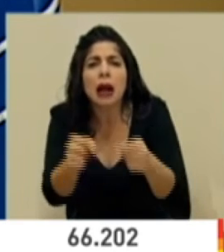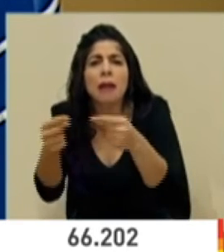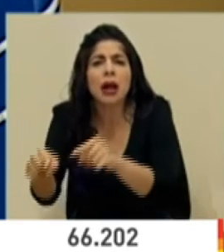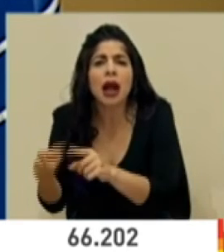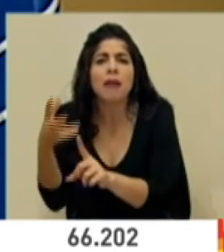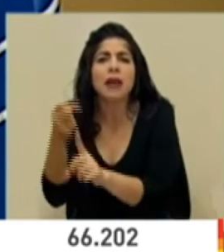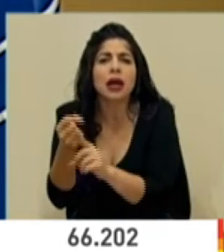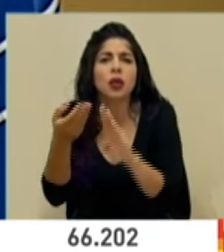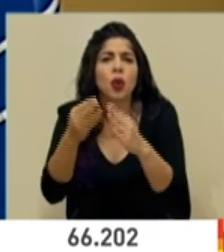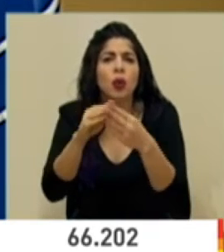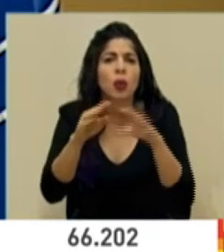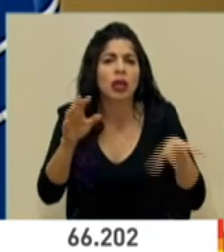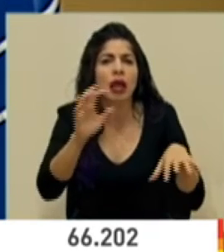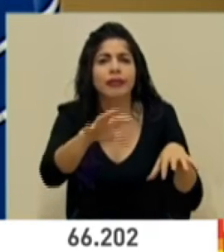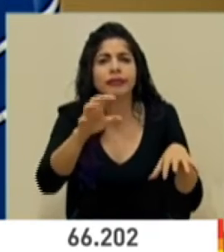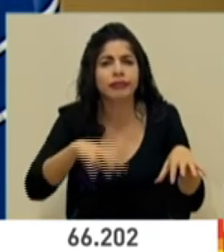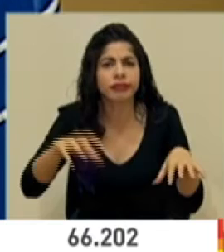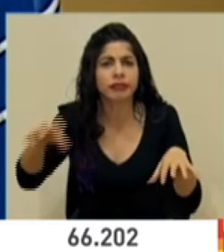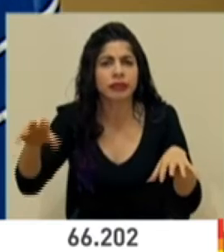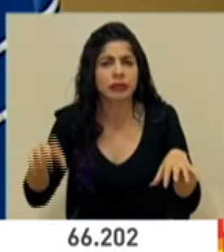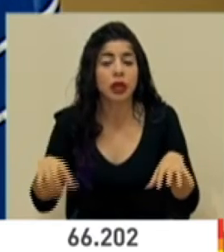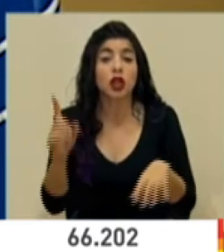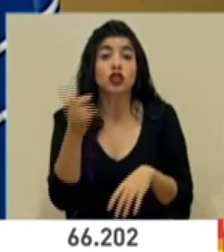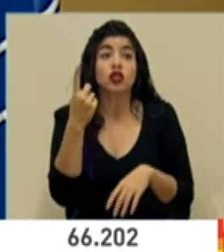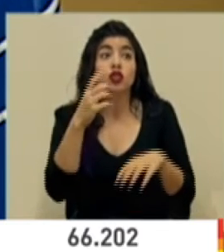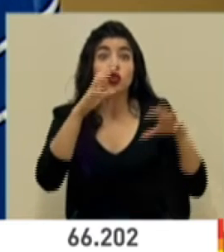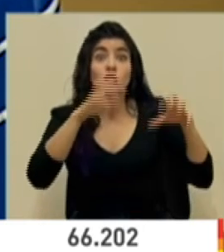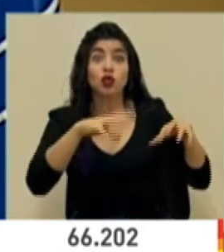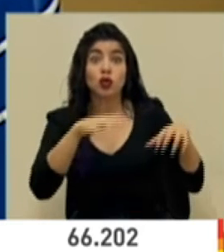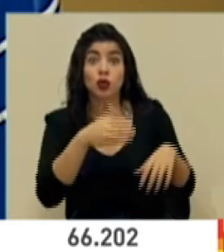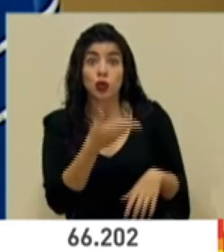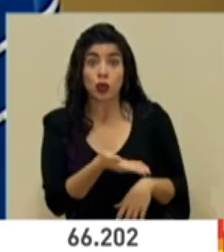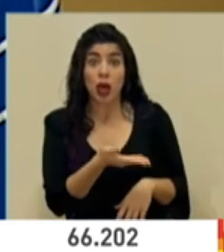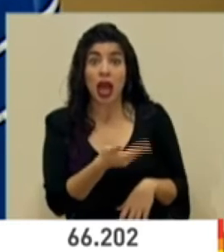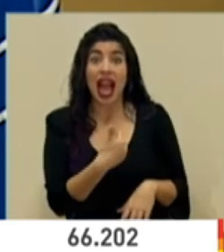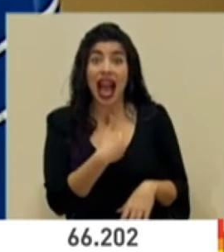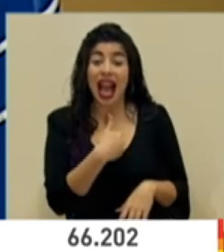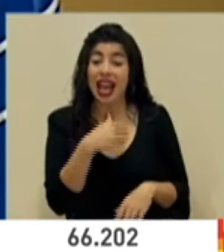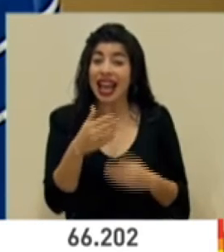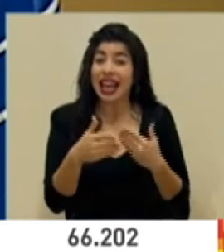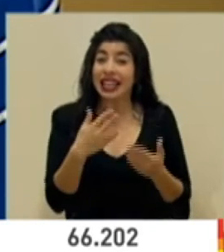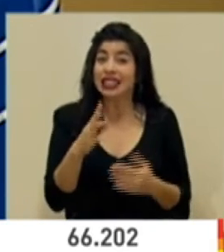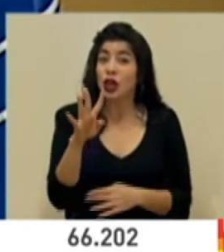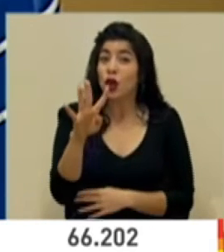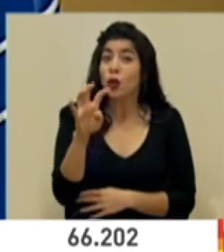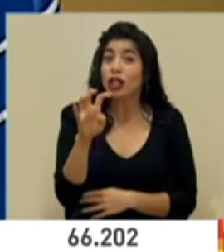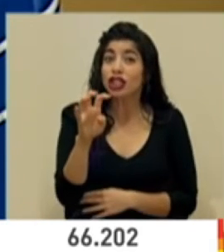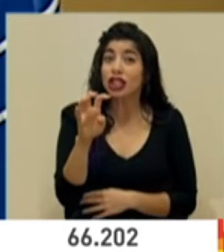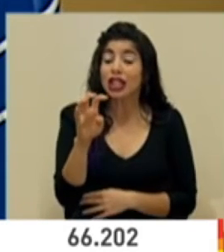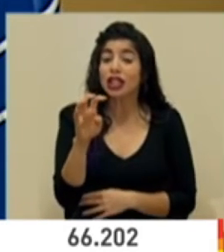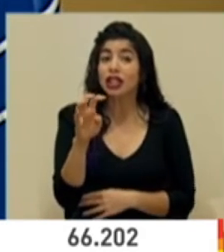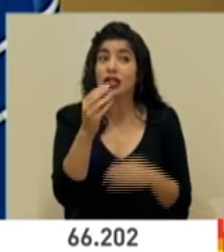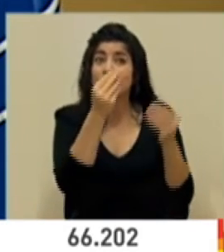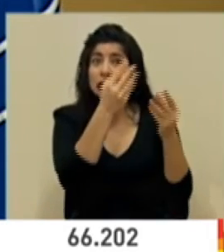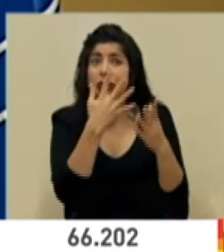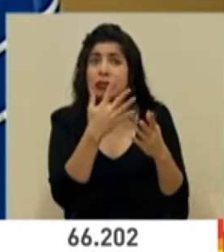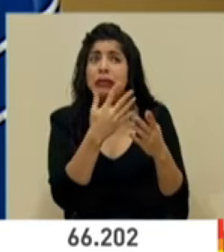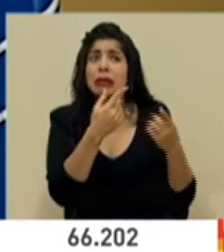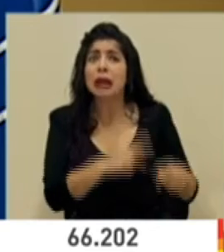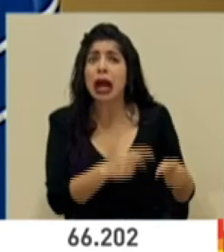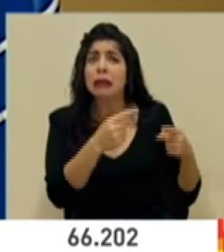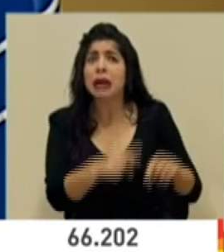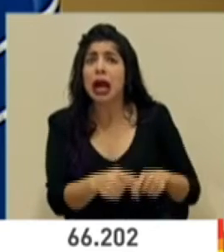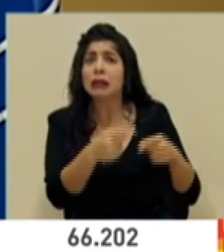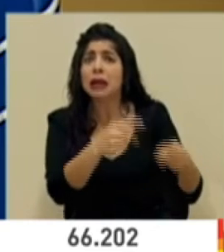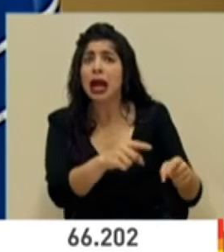múltiples comunidades. Solamente por lluvias tenemos prácticamente 400 reportes de afectación